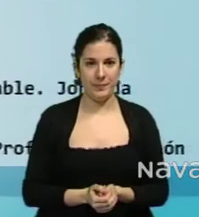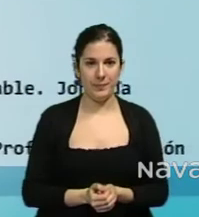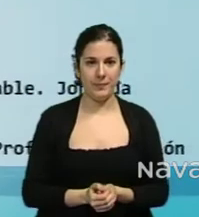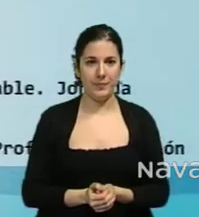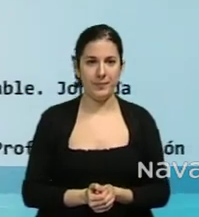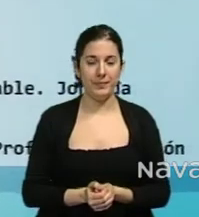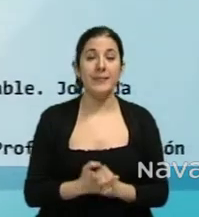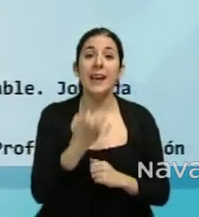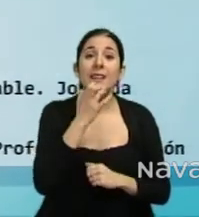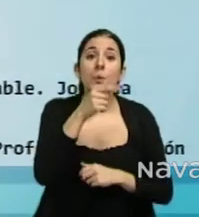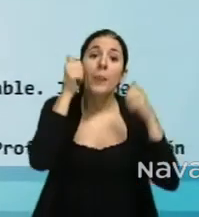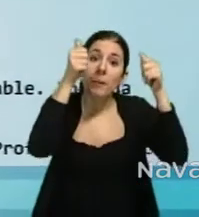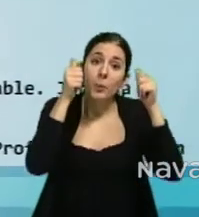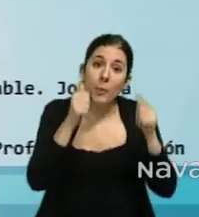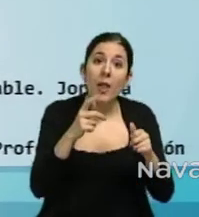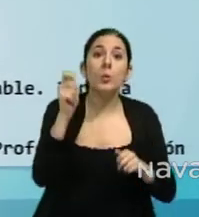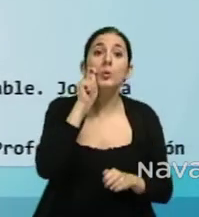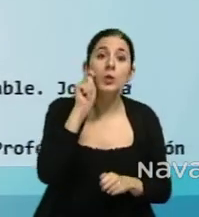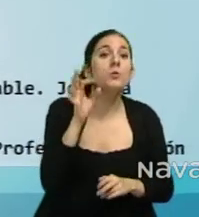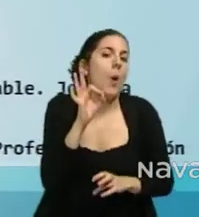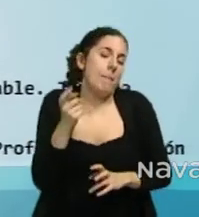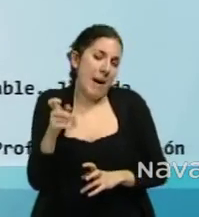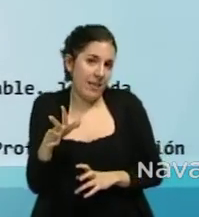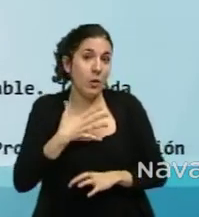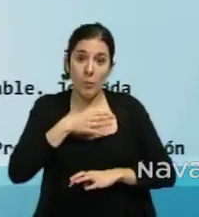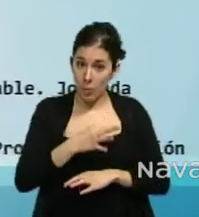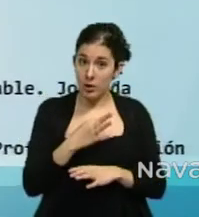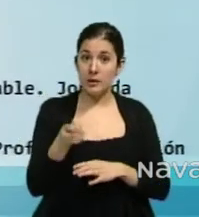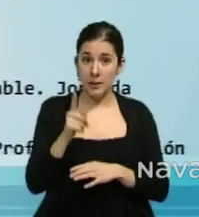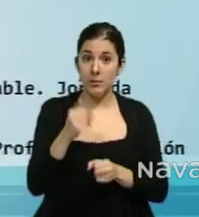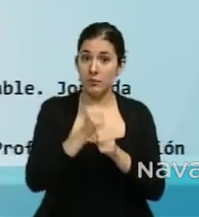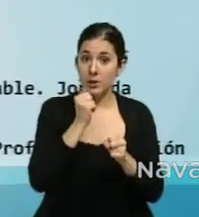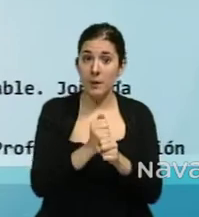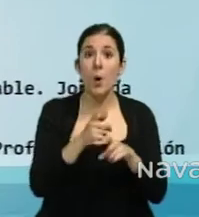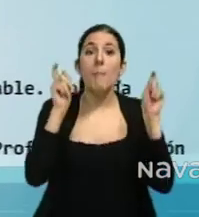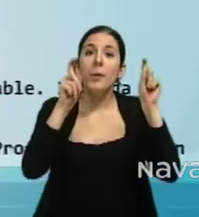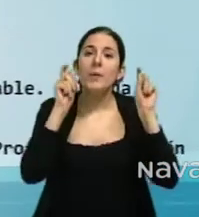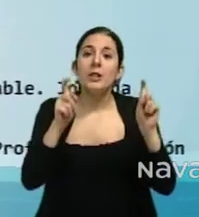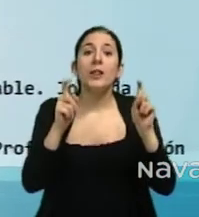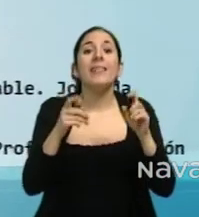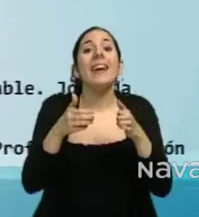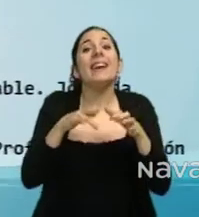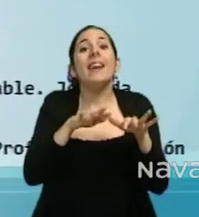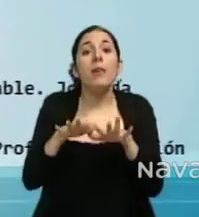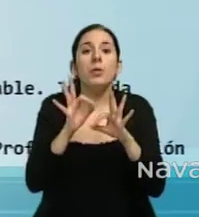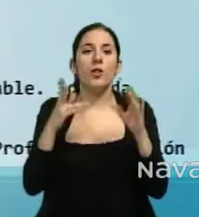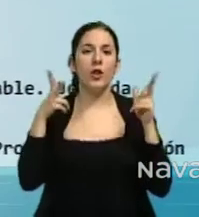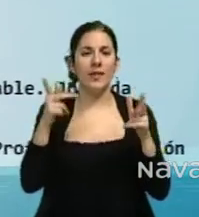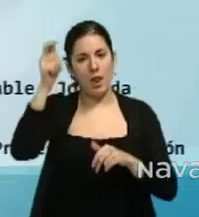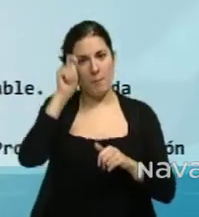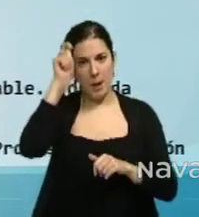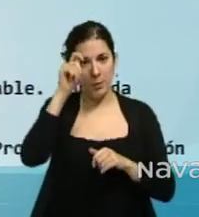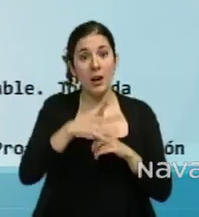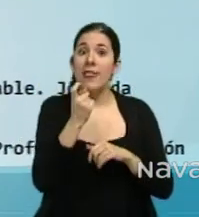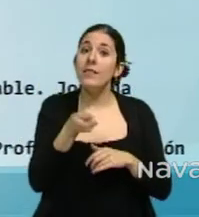Y si eres diplomado o diplomada en turismo similar, puedes optar a un puesto de profesor de recepción de hotel en Pamplona. Se requiere además